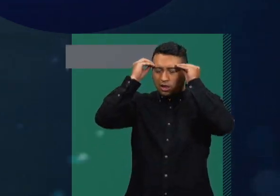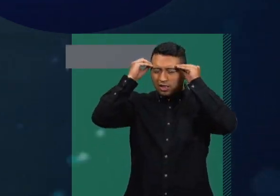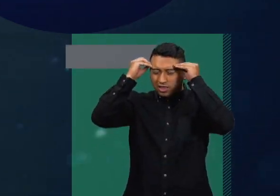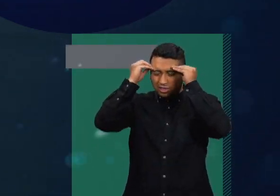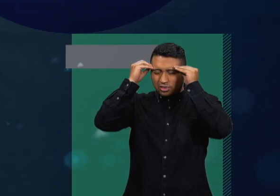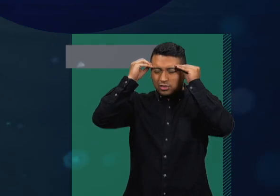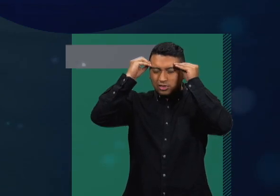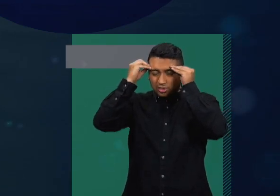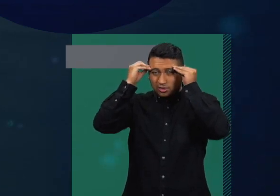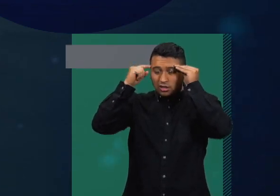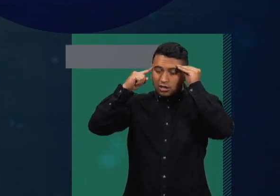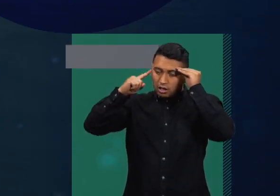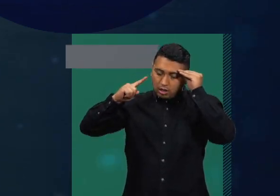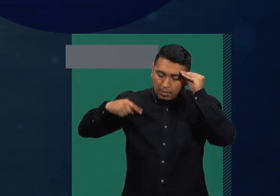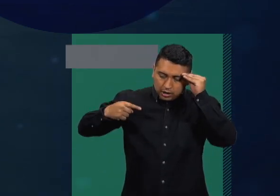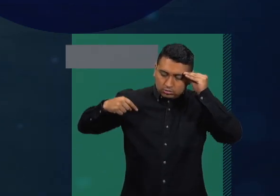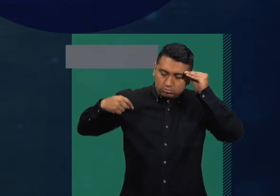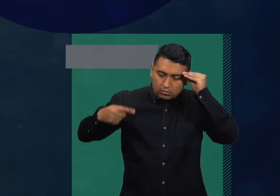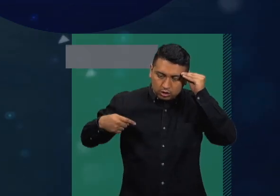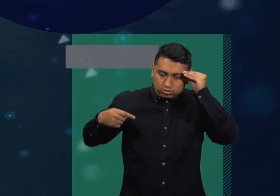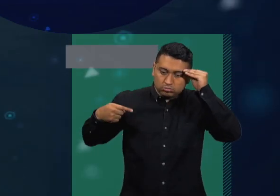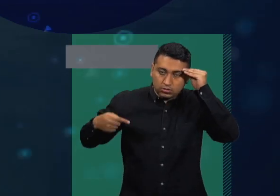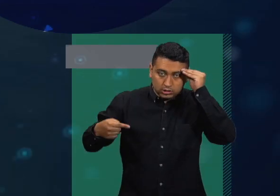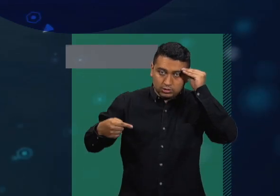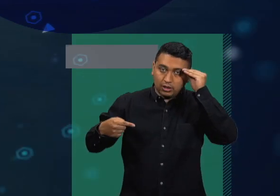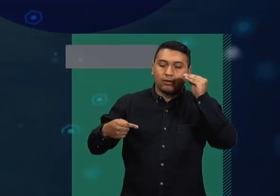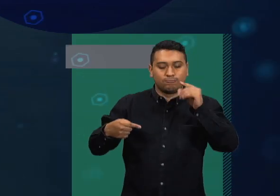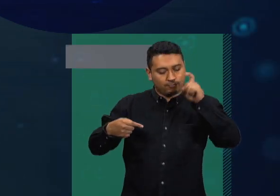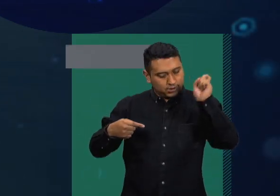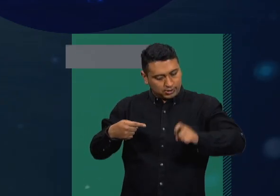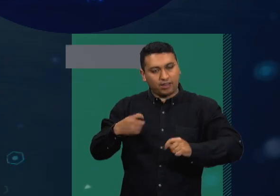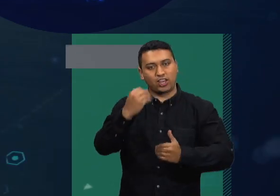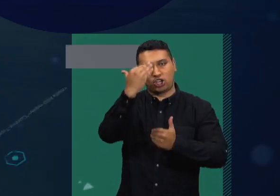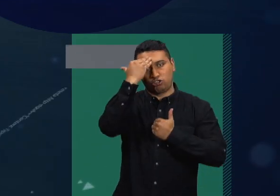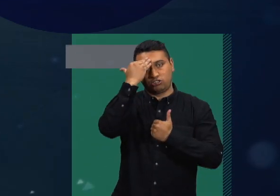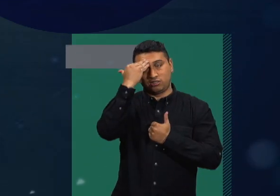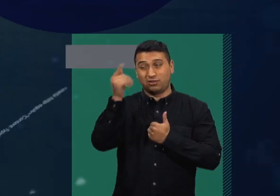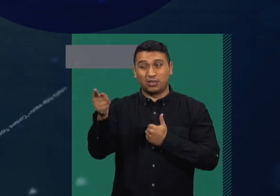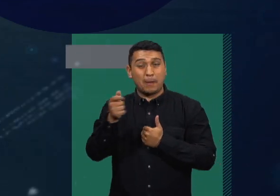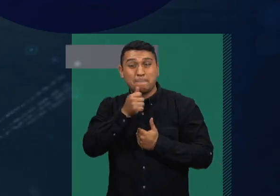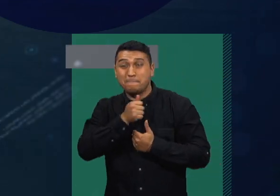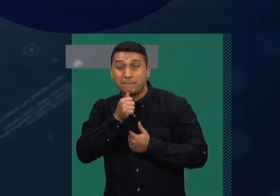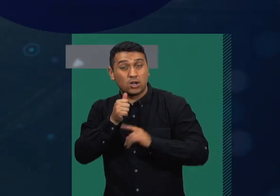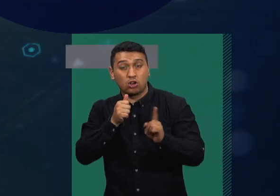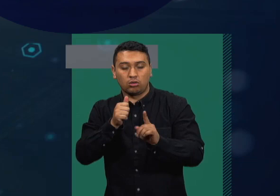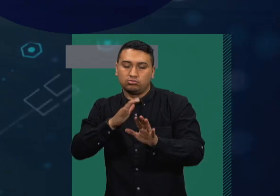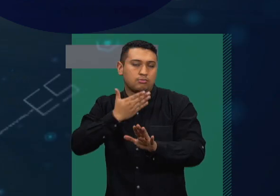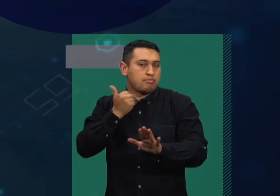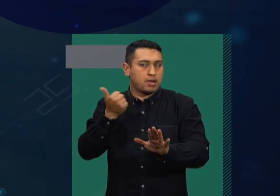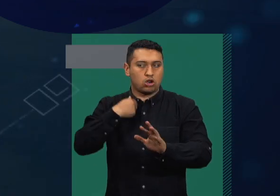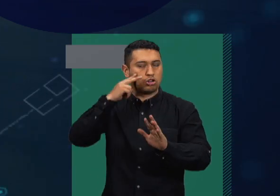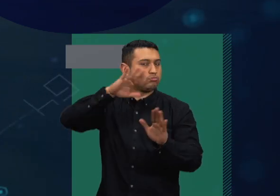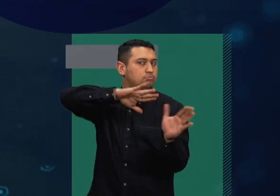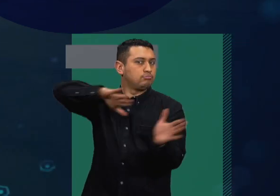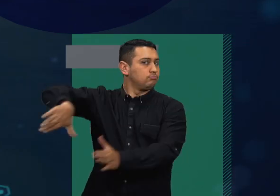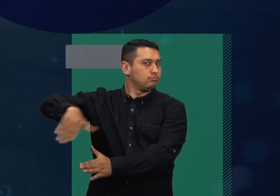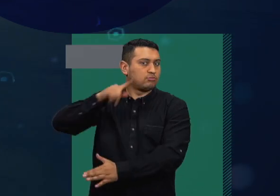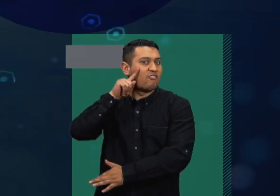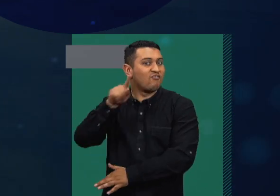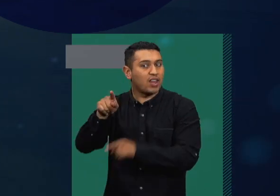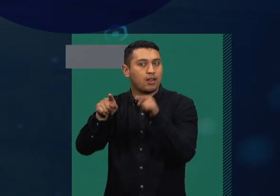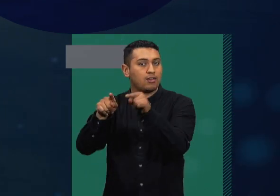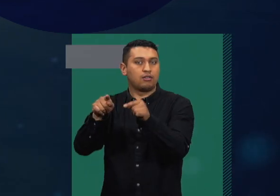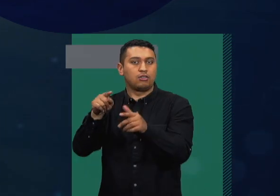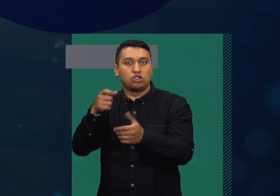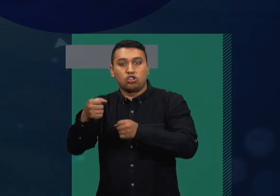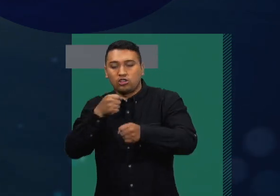se lo estamos llevando. Entonces, si no tiene la acción, esta es la primera característica fundamental. Y es, segundo, visualice